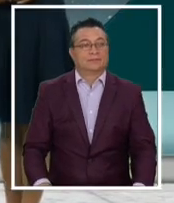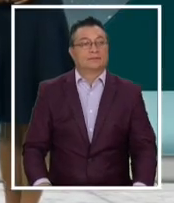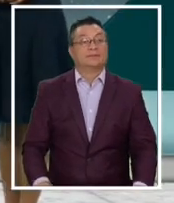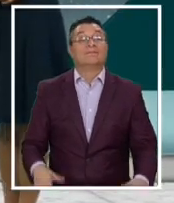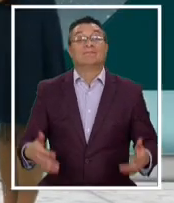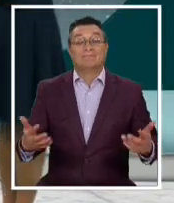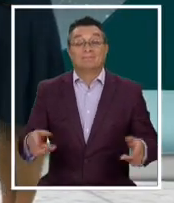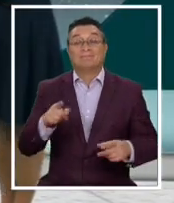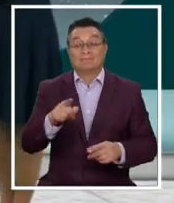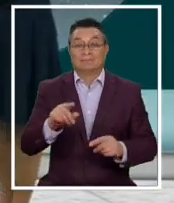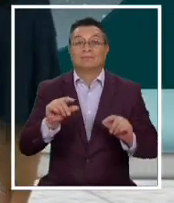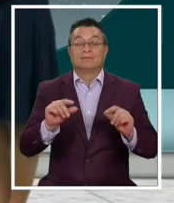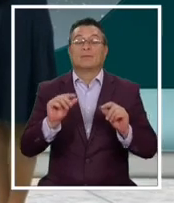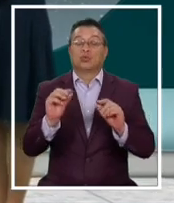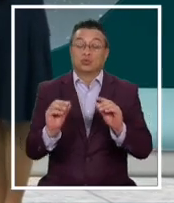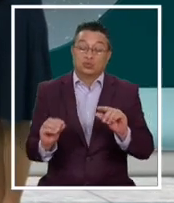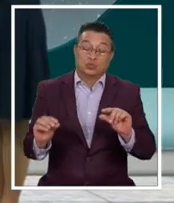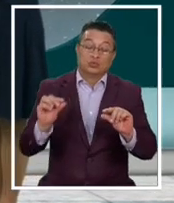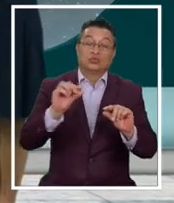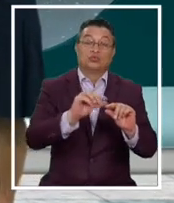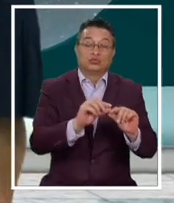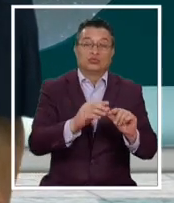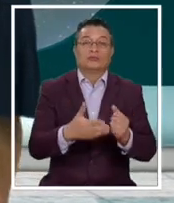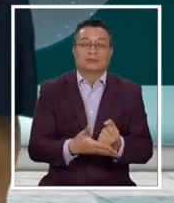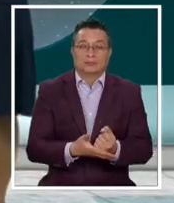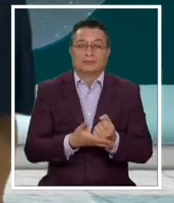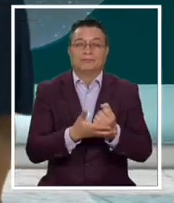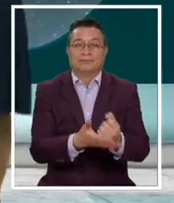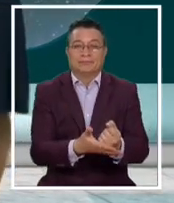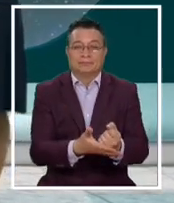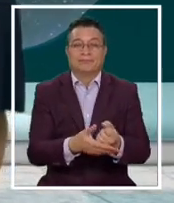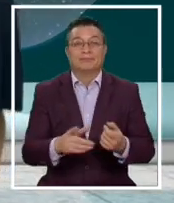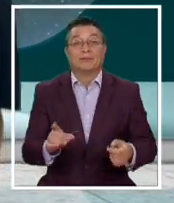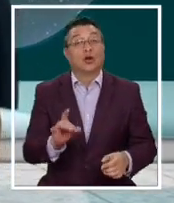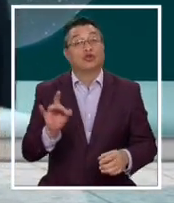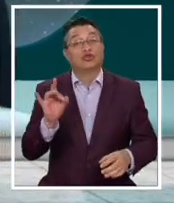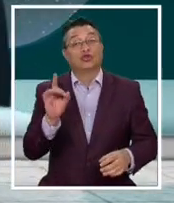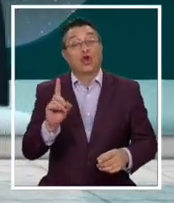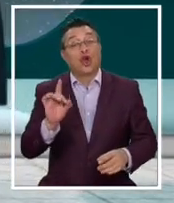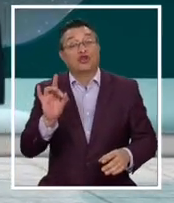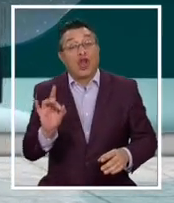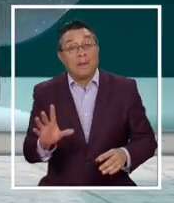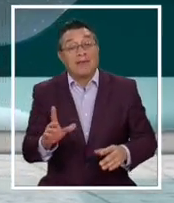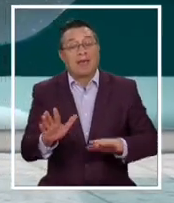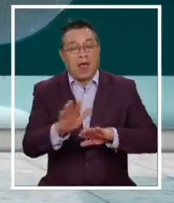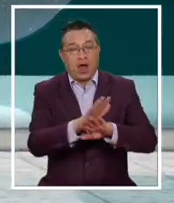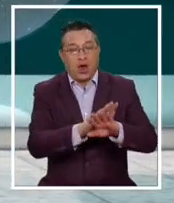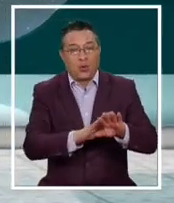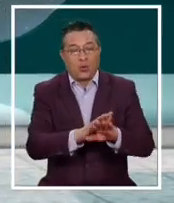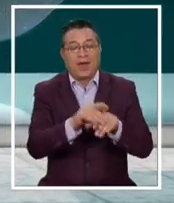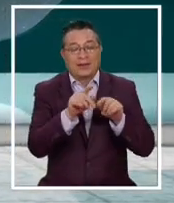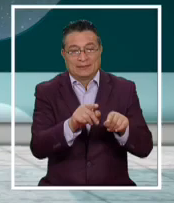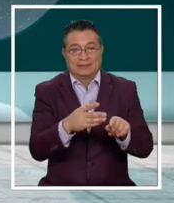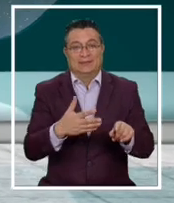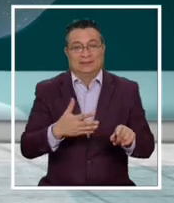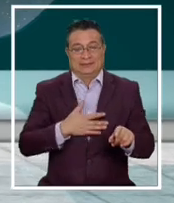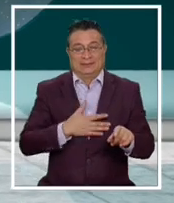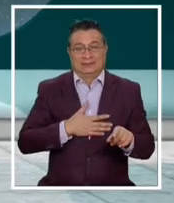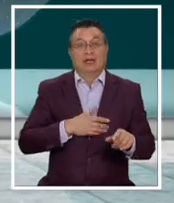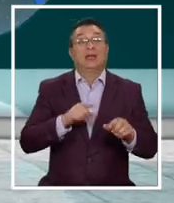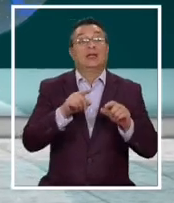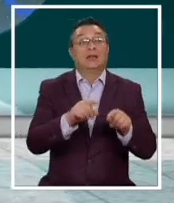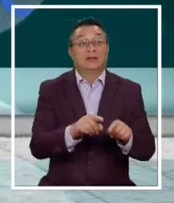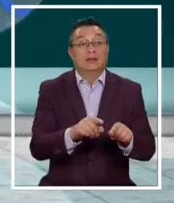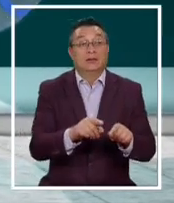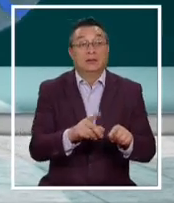O sea, es un pequeño granito de arena, una contribución, no solo para protegernos a nosotros mismos, sino que